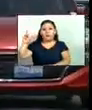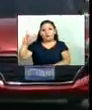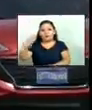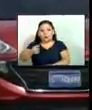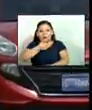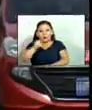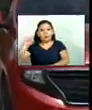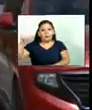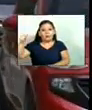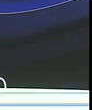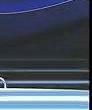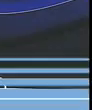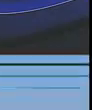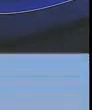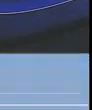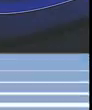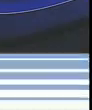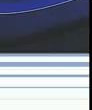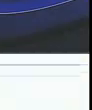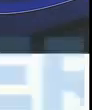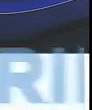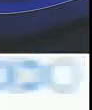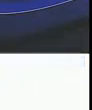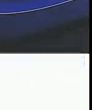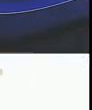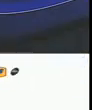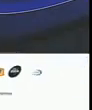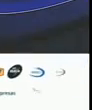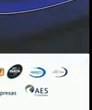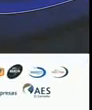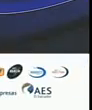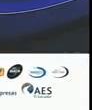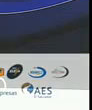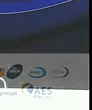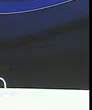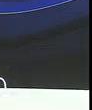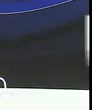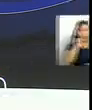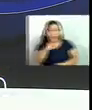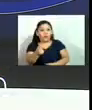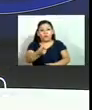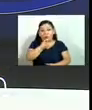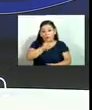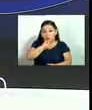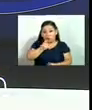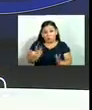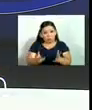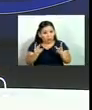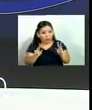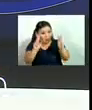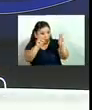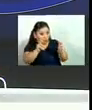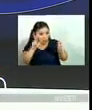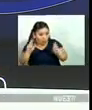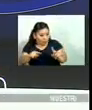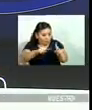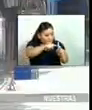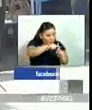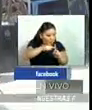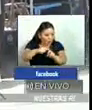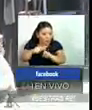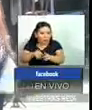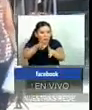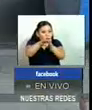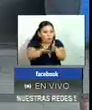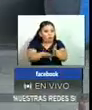Noticiero Hechos en los últimos días las inhumaciones por COVID-19 han incrementado en los principales cementerios